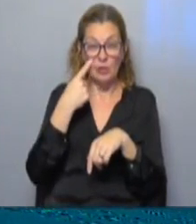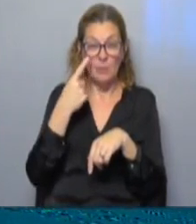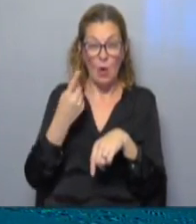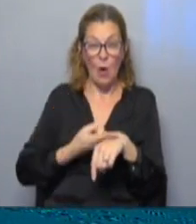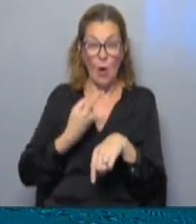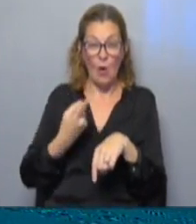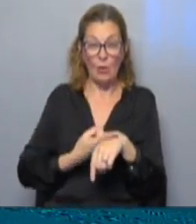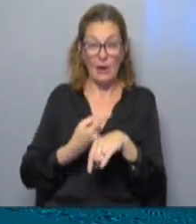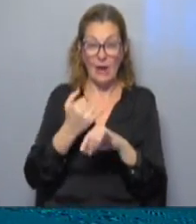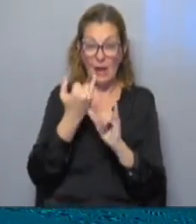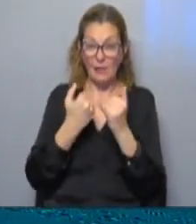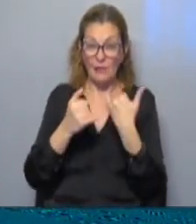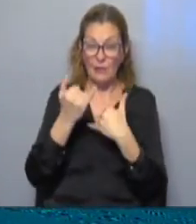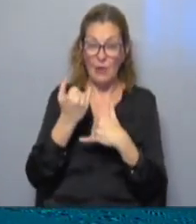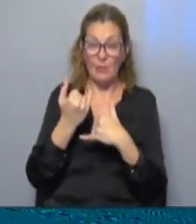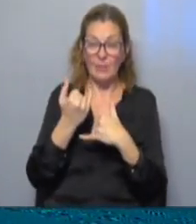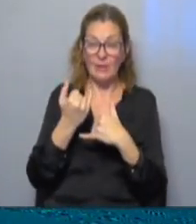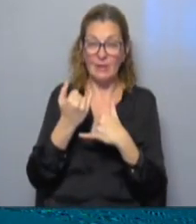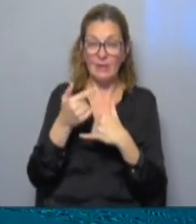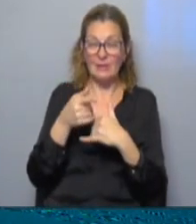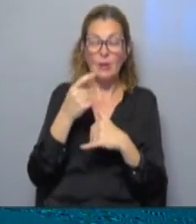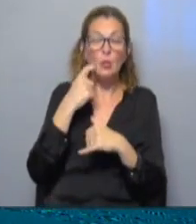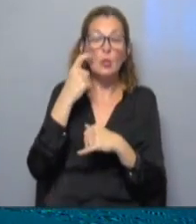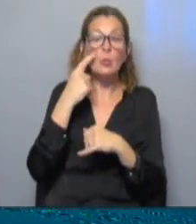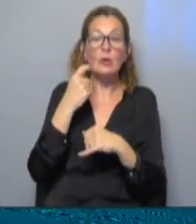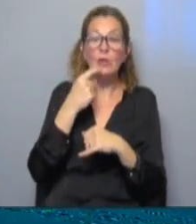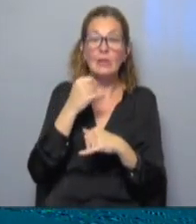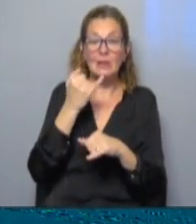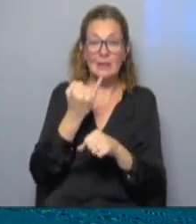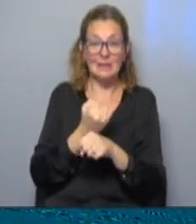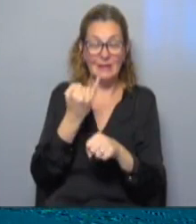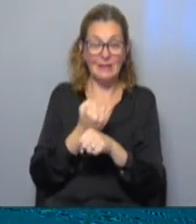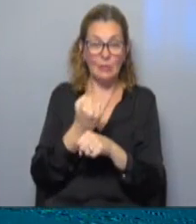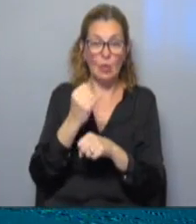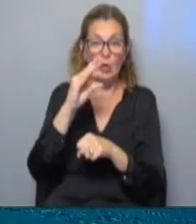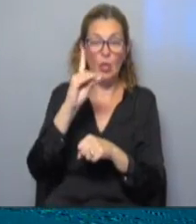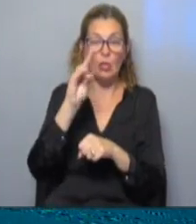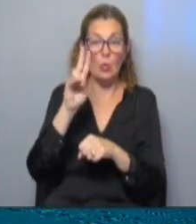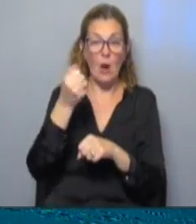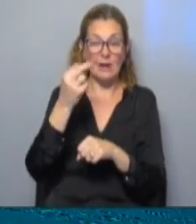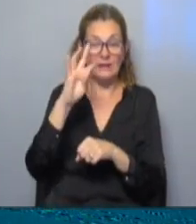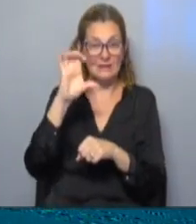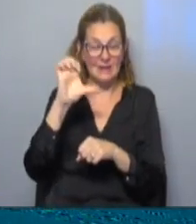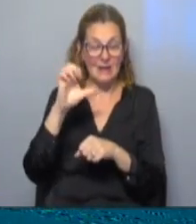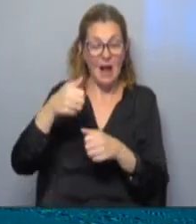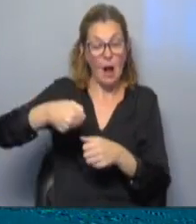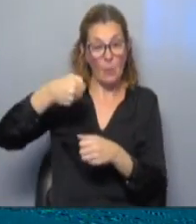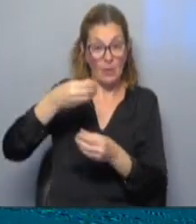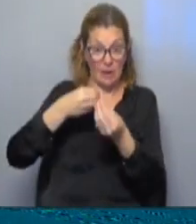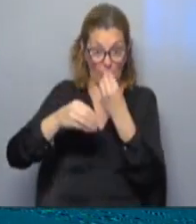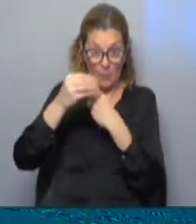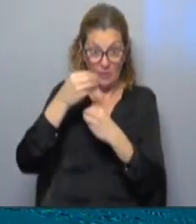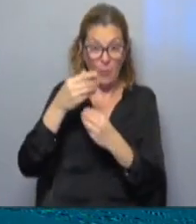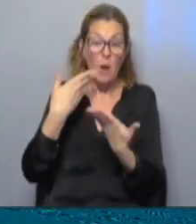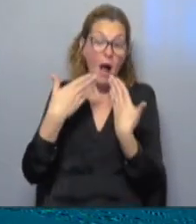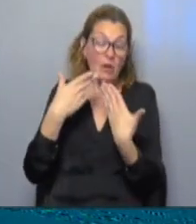no más, un informe que desagrega esa cifra del Instituto Cuesta Duarte. Vamos a hablar de la canasta básica de alimentos, algunos productos de